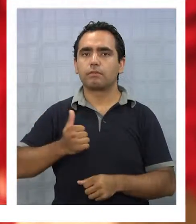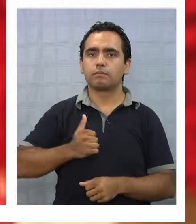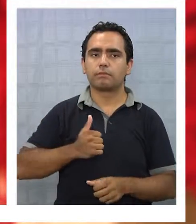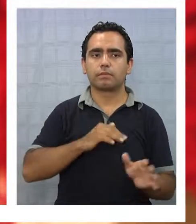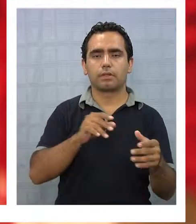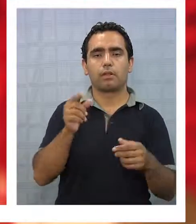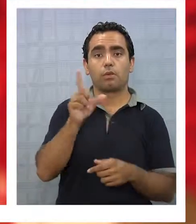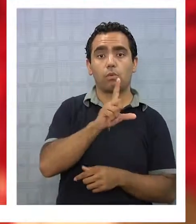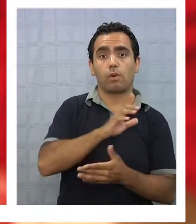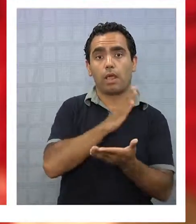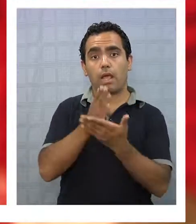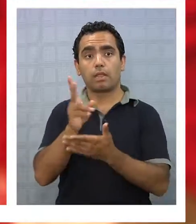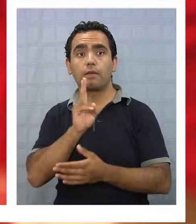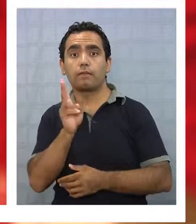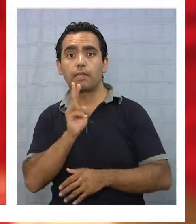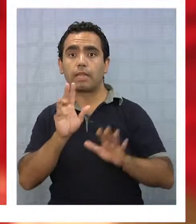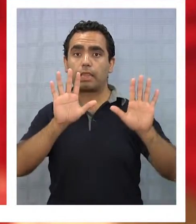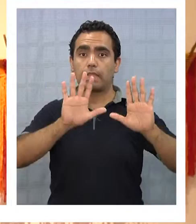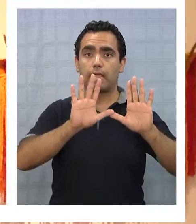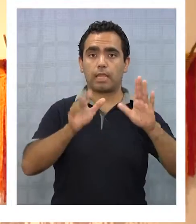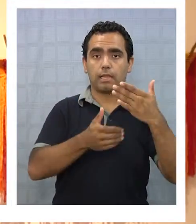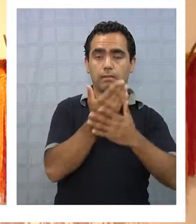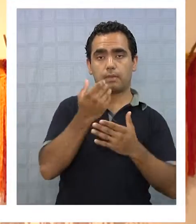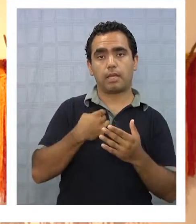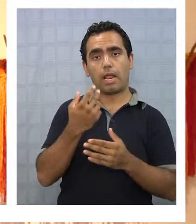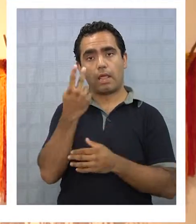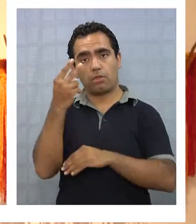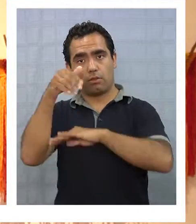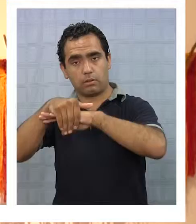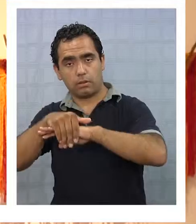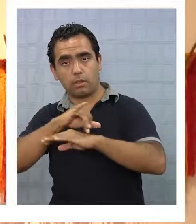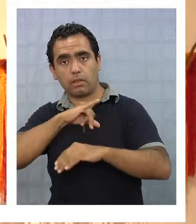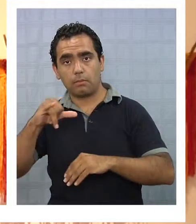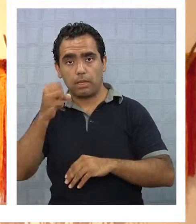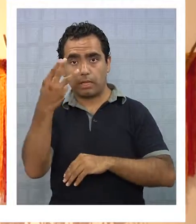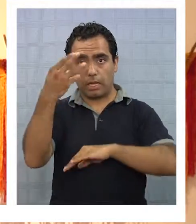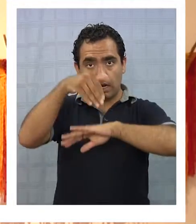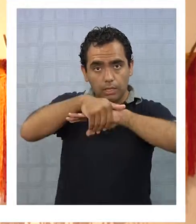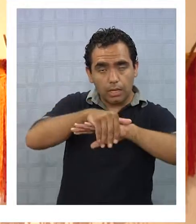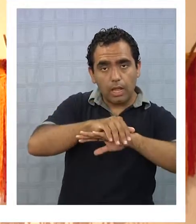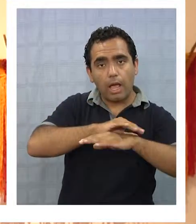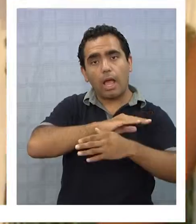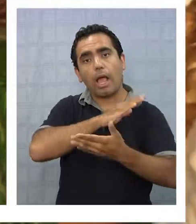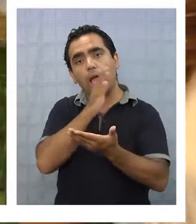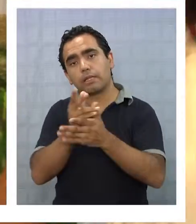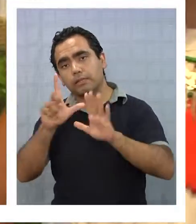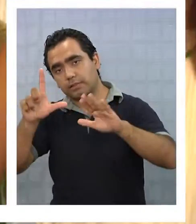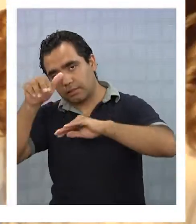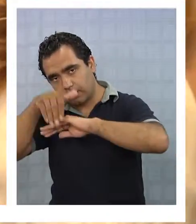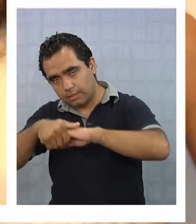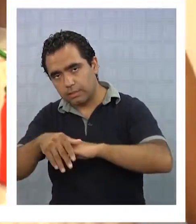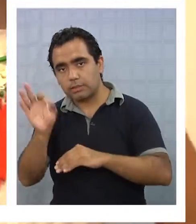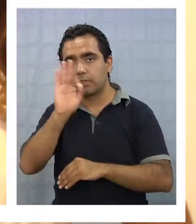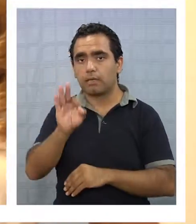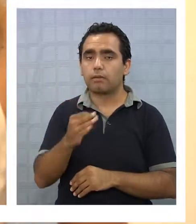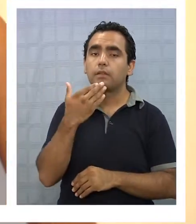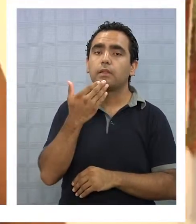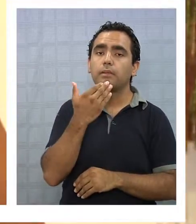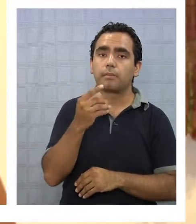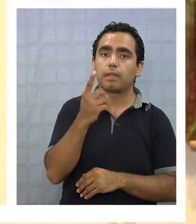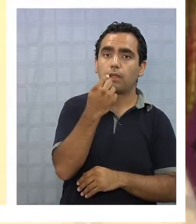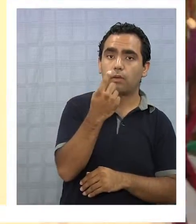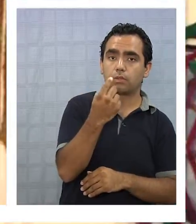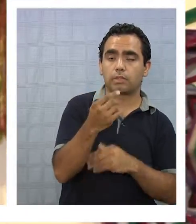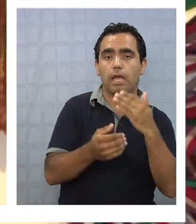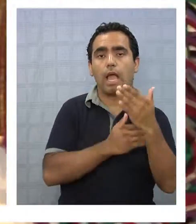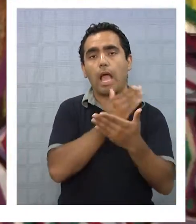obra estará disponible de lunes a viernes de 10 a 14 horas y de 15 a 19 y los sábados desde las 11 hasta las 14